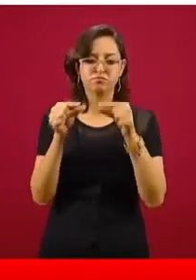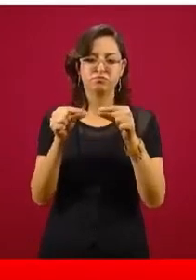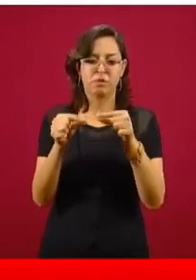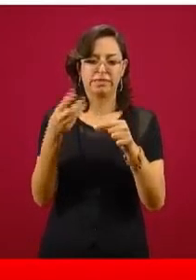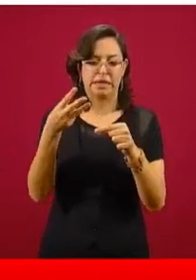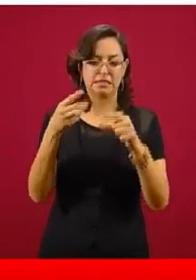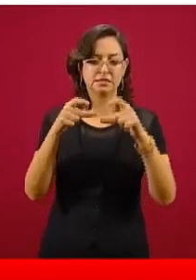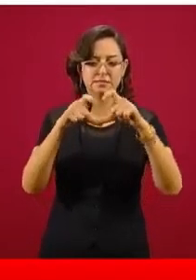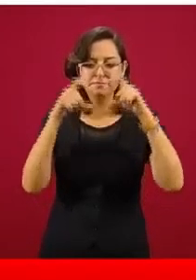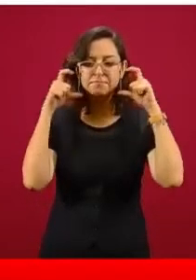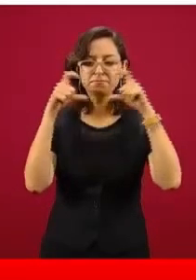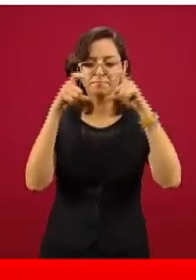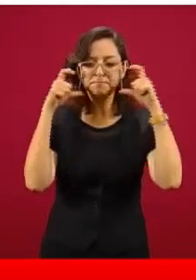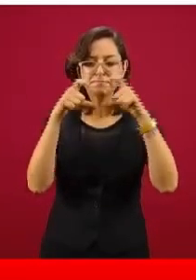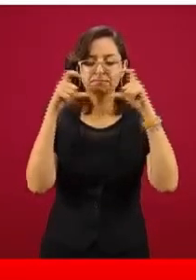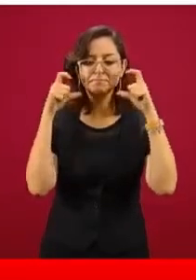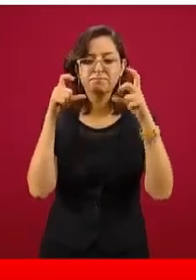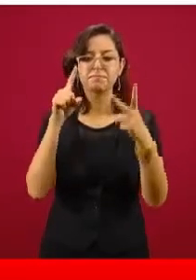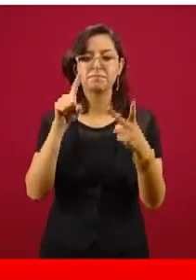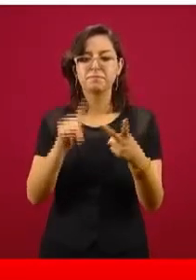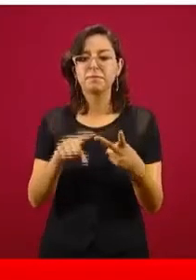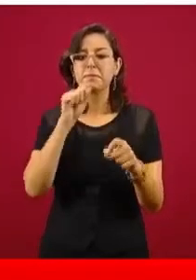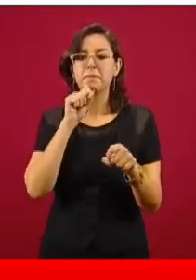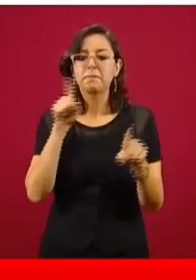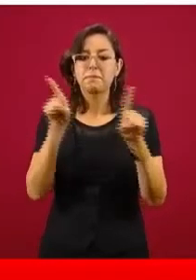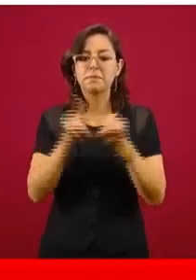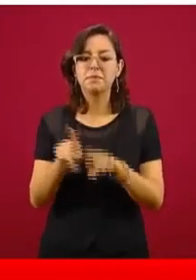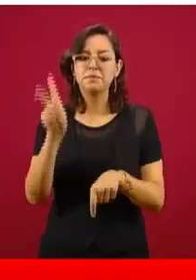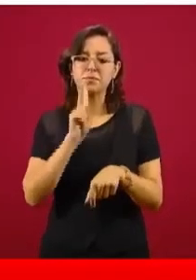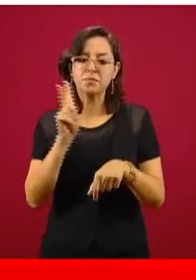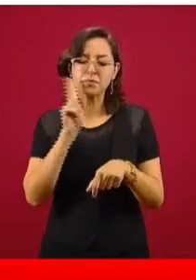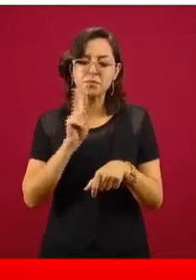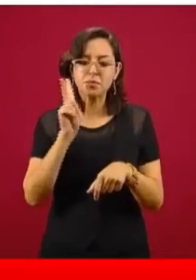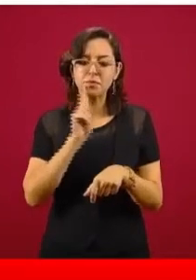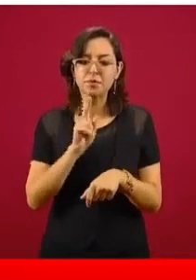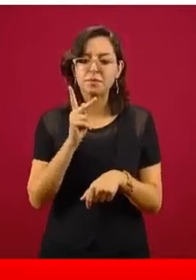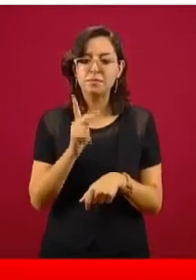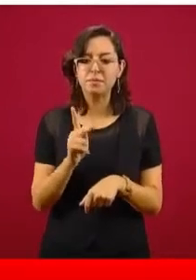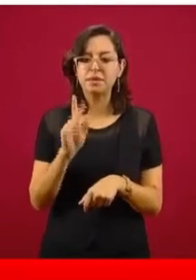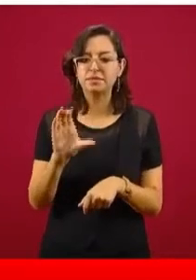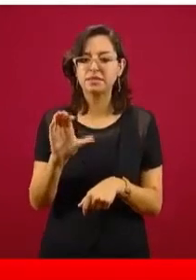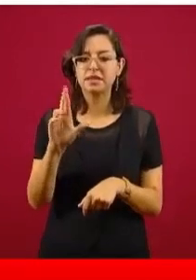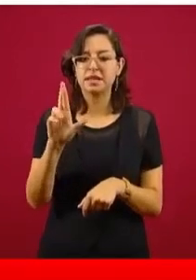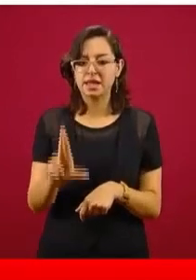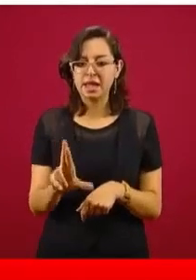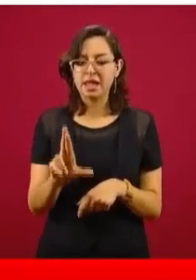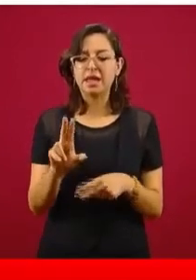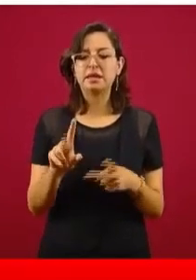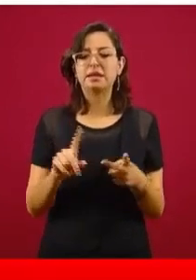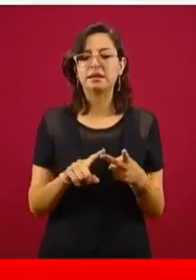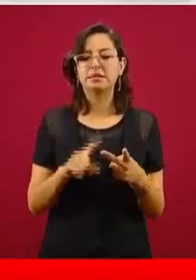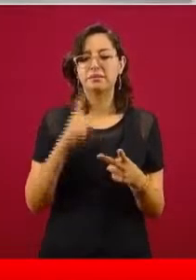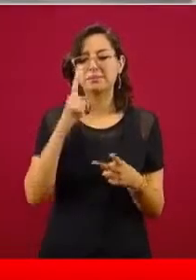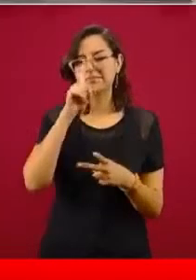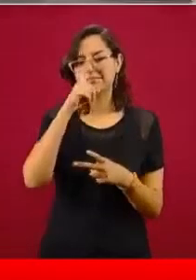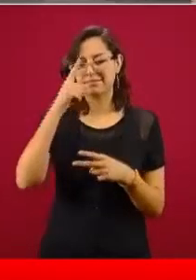pruebas de detección PCR, así como cinco ventiladores respiratorios que fueron destinados al Insabi.